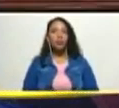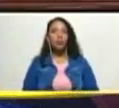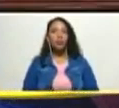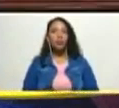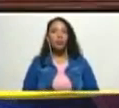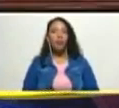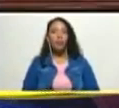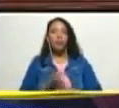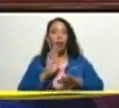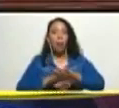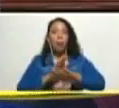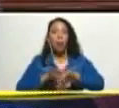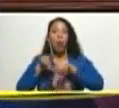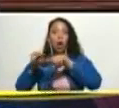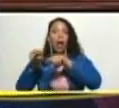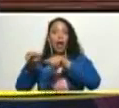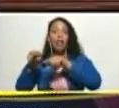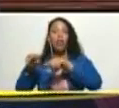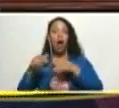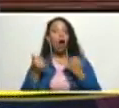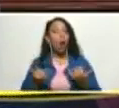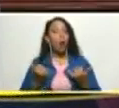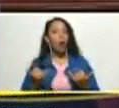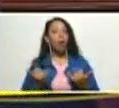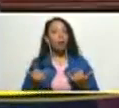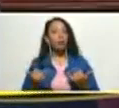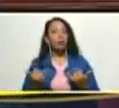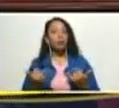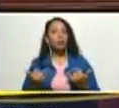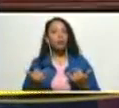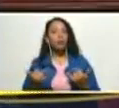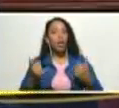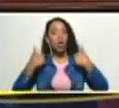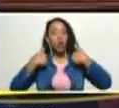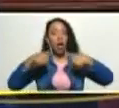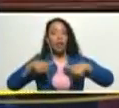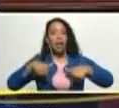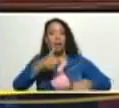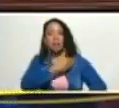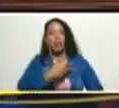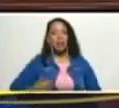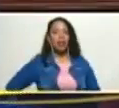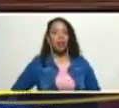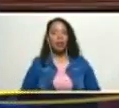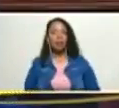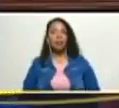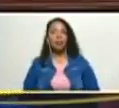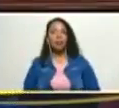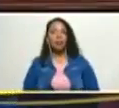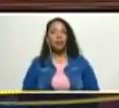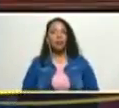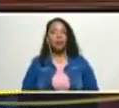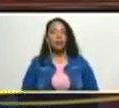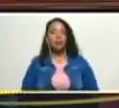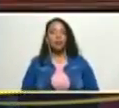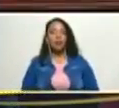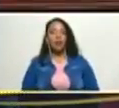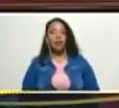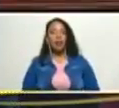por eso ahora desde acá como presidente del ejecutivo